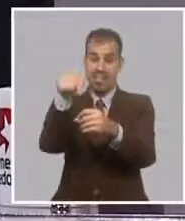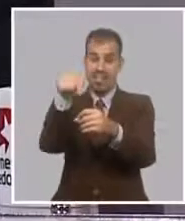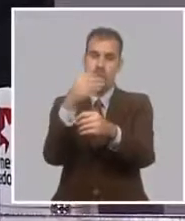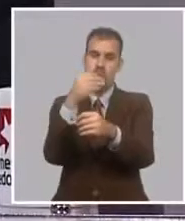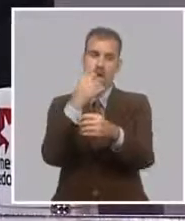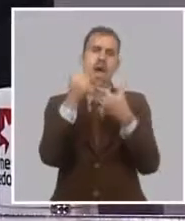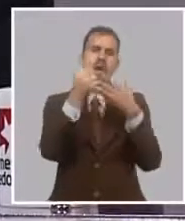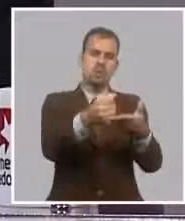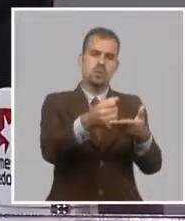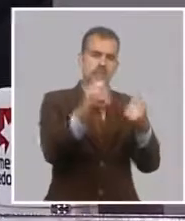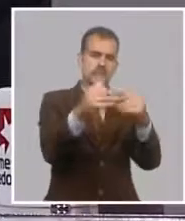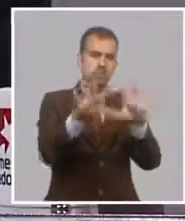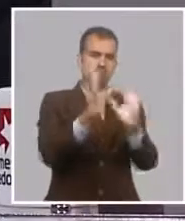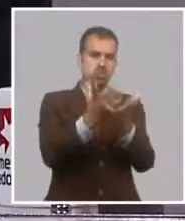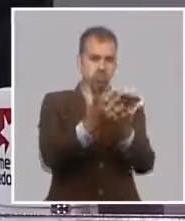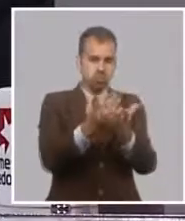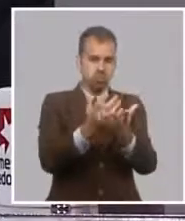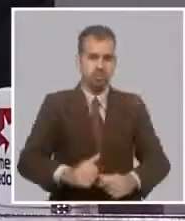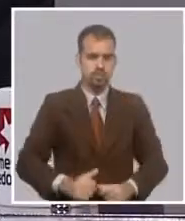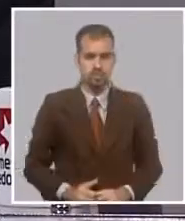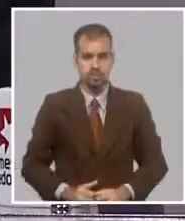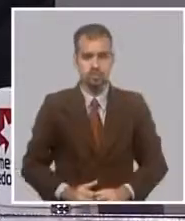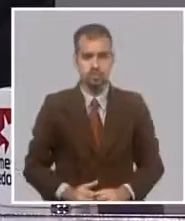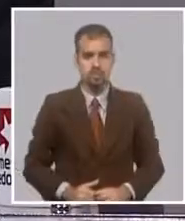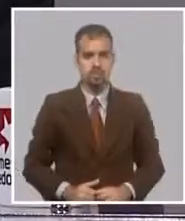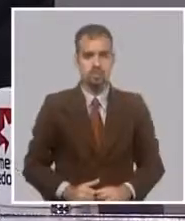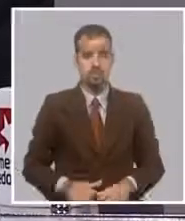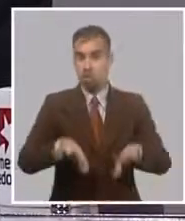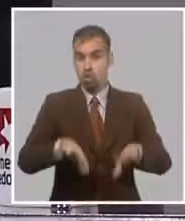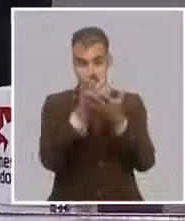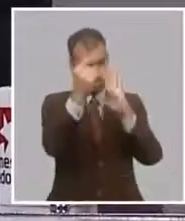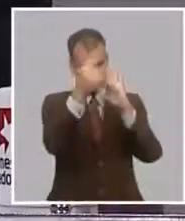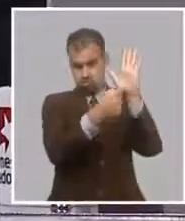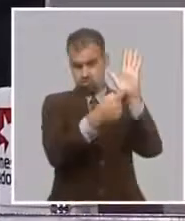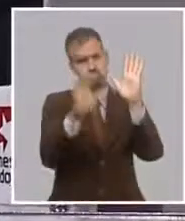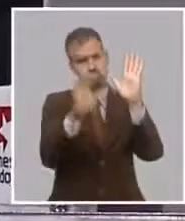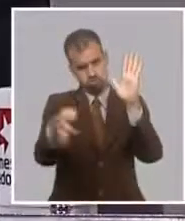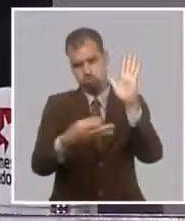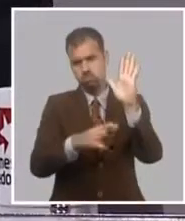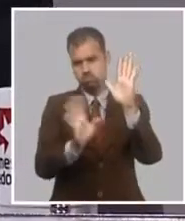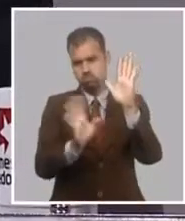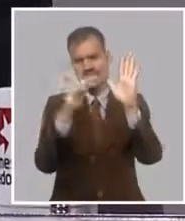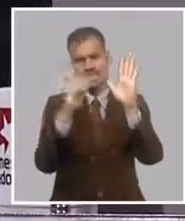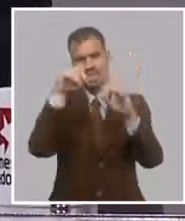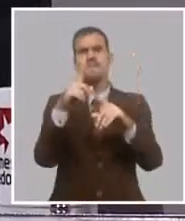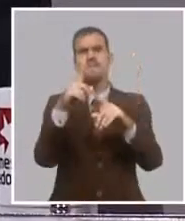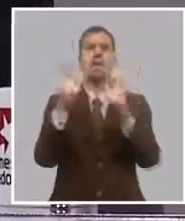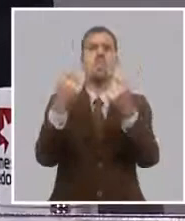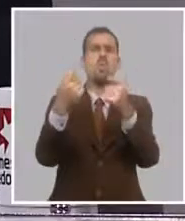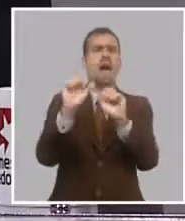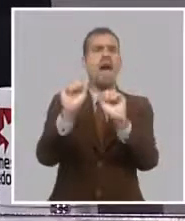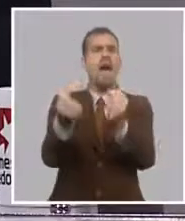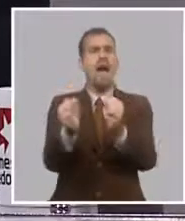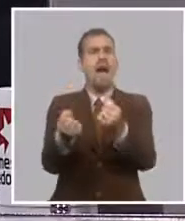que se aceptan. Todo esto se mantiene, como se decía, bueno, la ignoración de cuentas de ahorro,